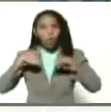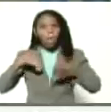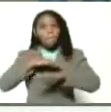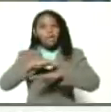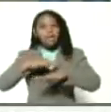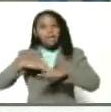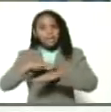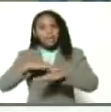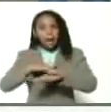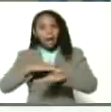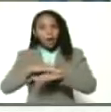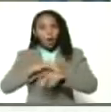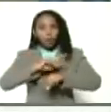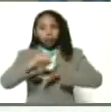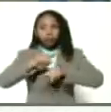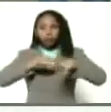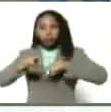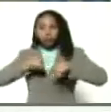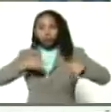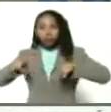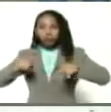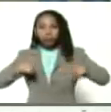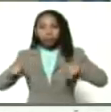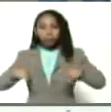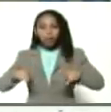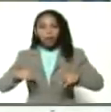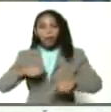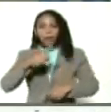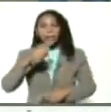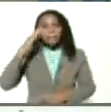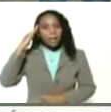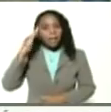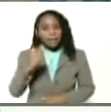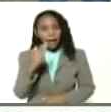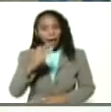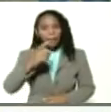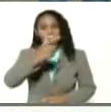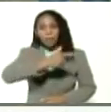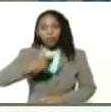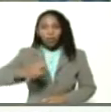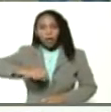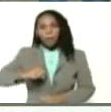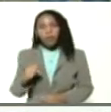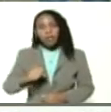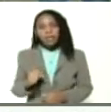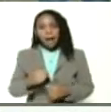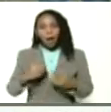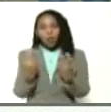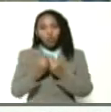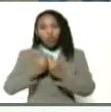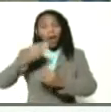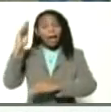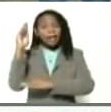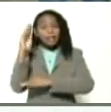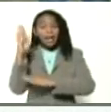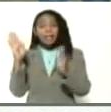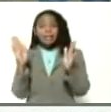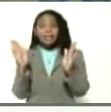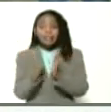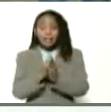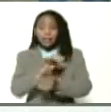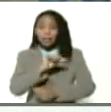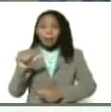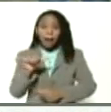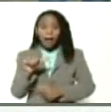en coordinación cívico-militar-policial con las iglesias para que la Semana Santa sea una semana